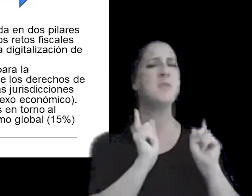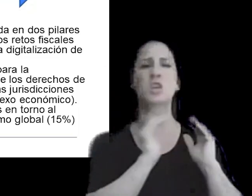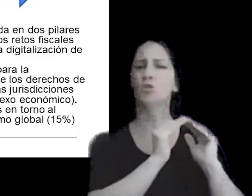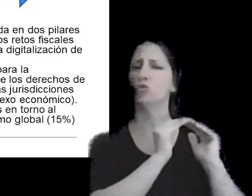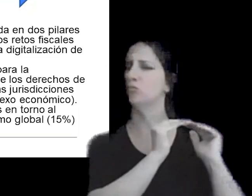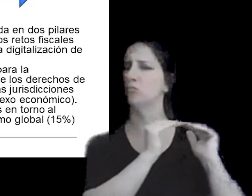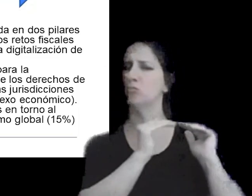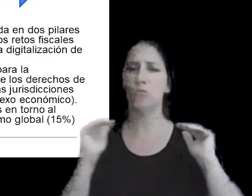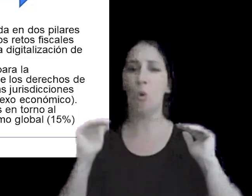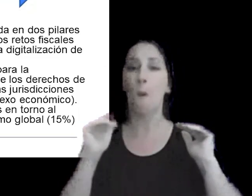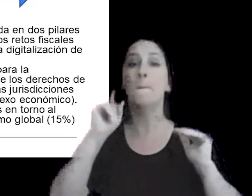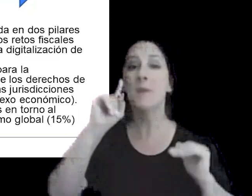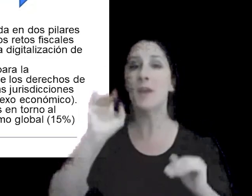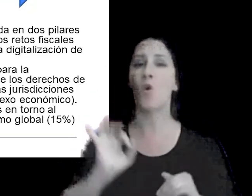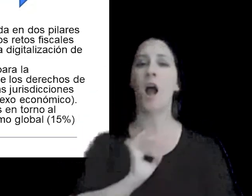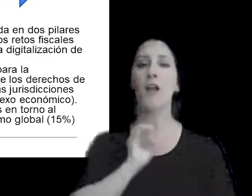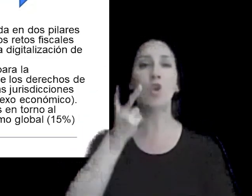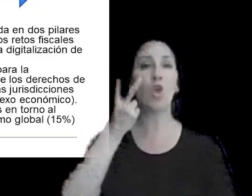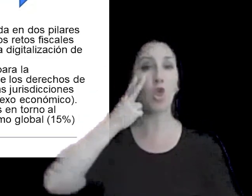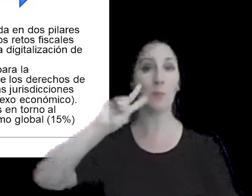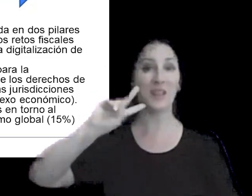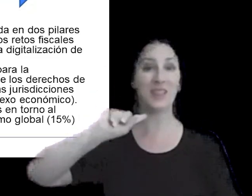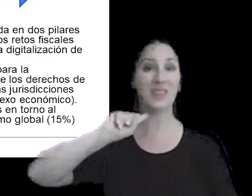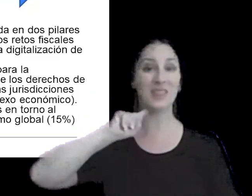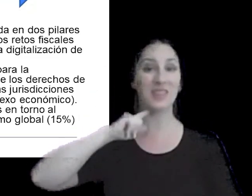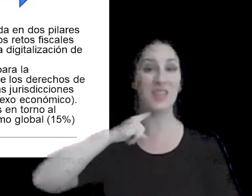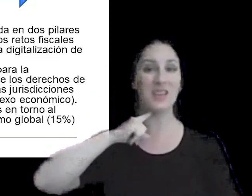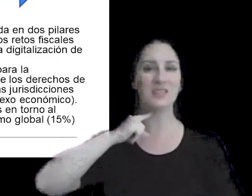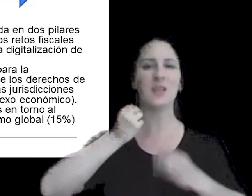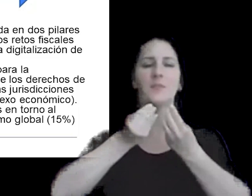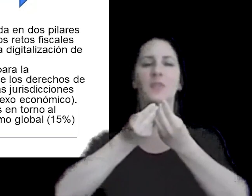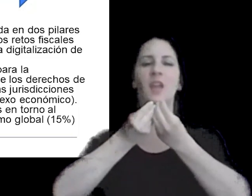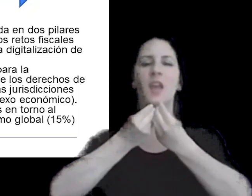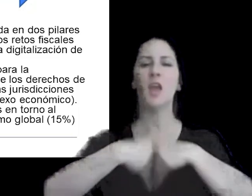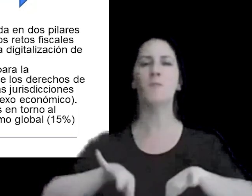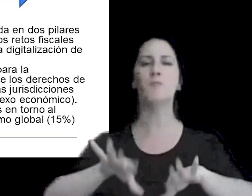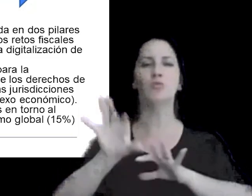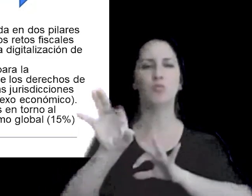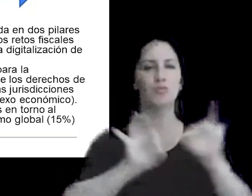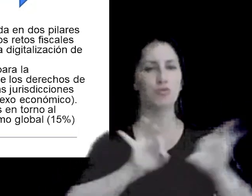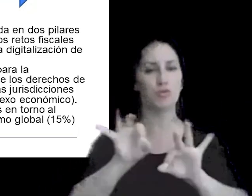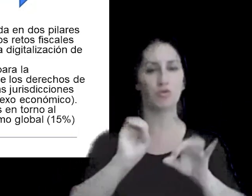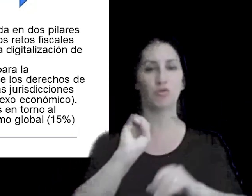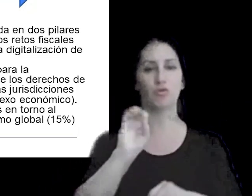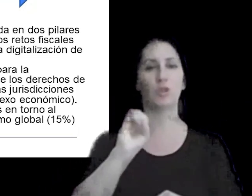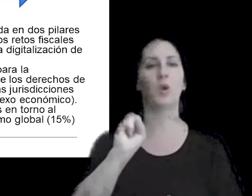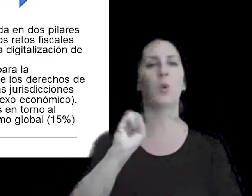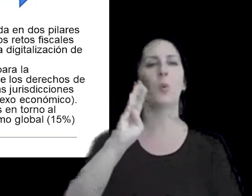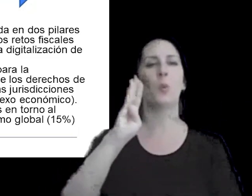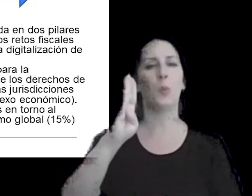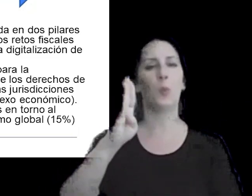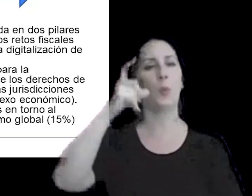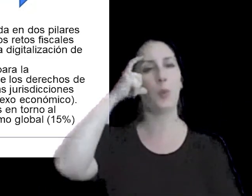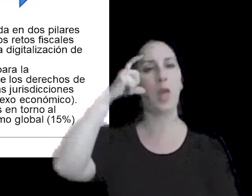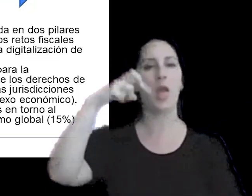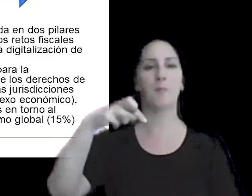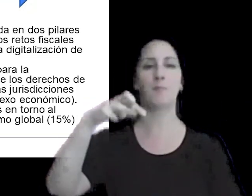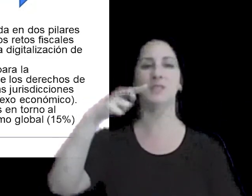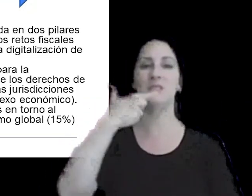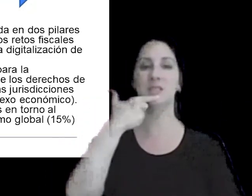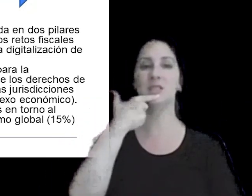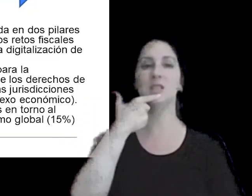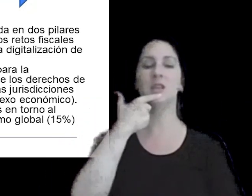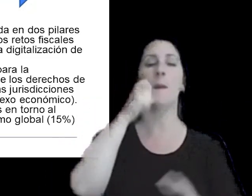el año 2013 se inició el proyecto denominado BEPS que es el acrónimo de